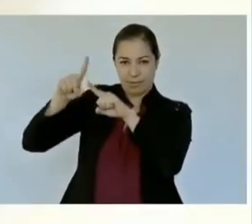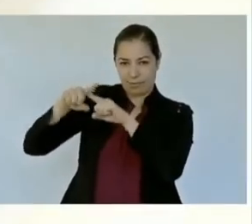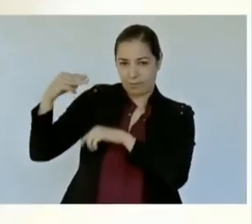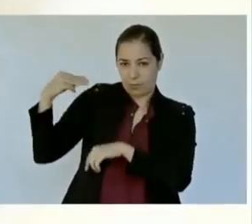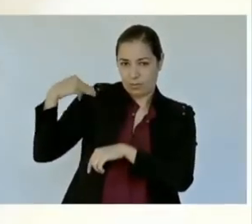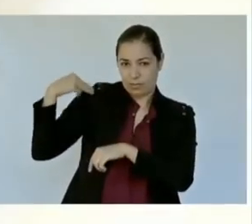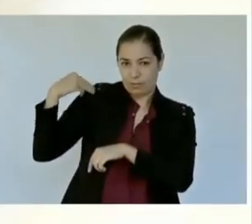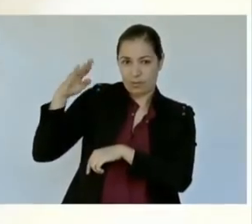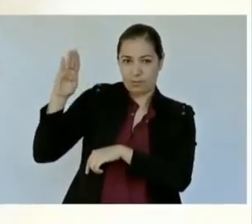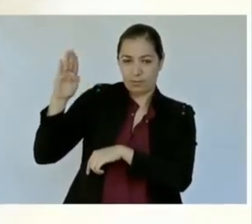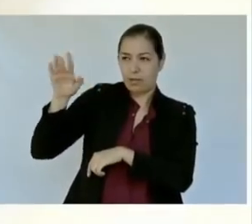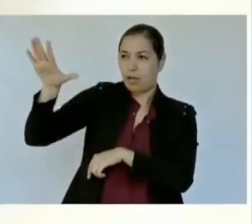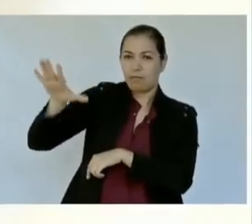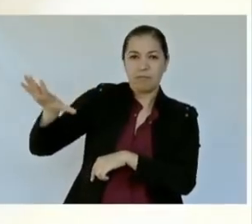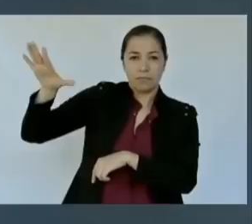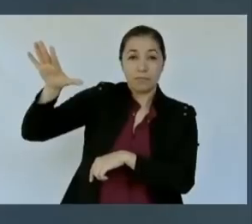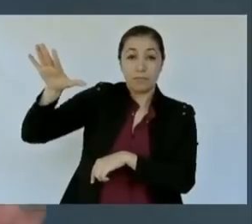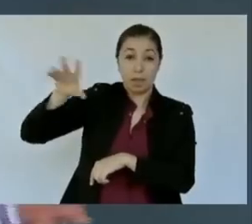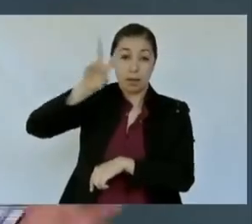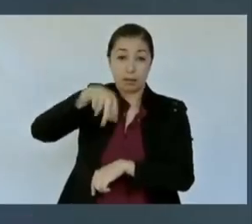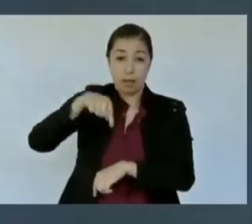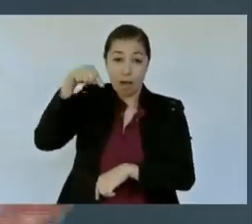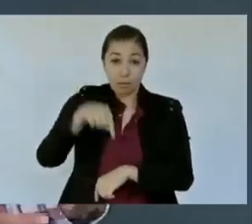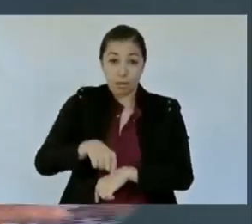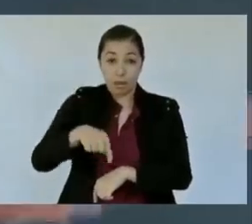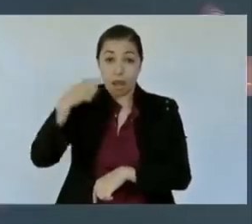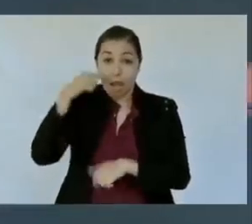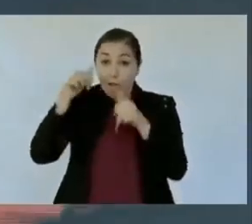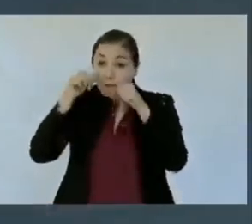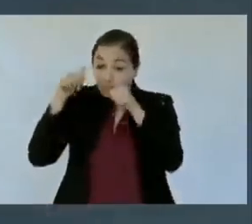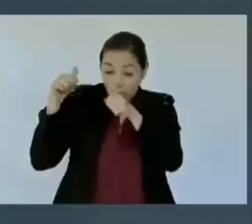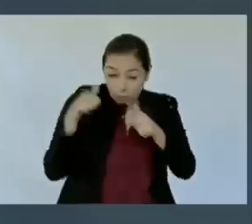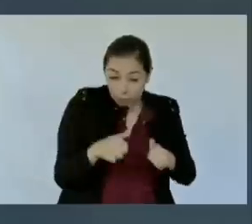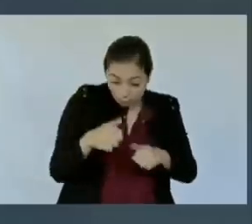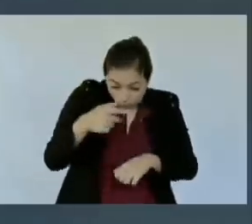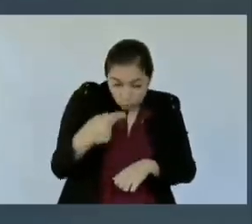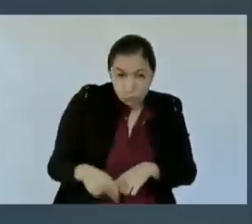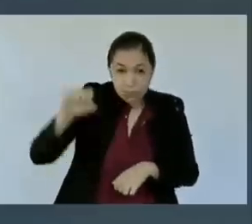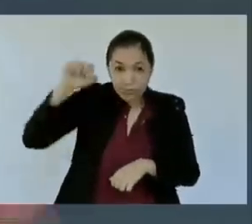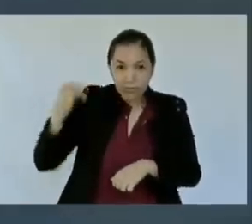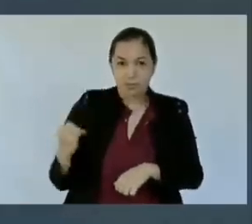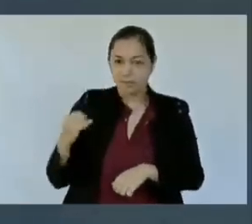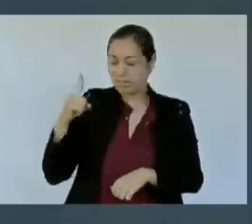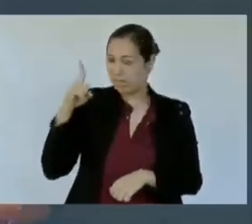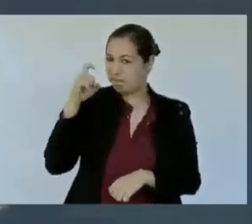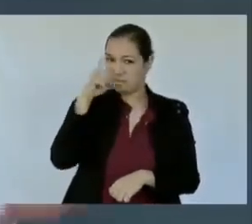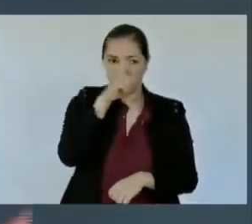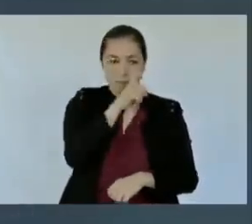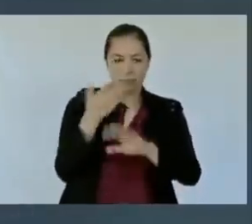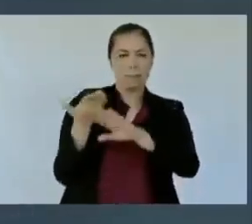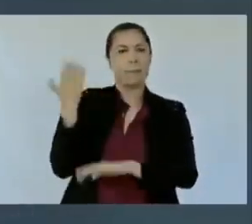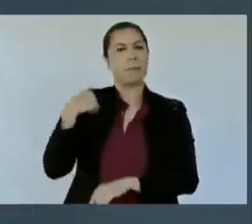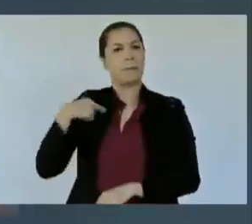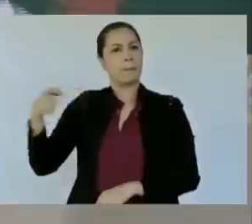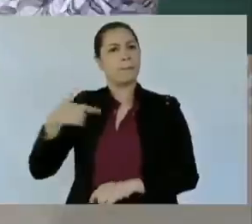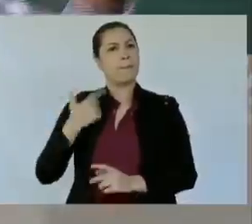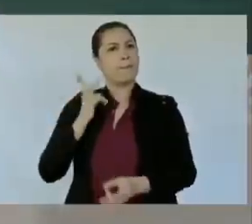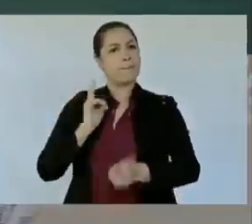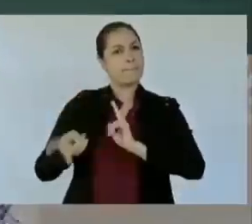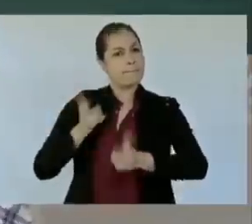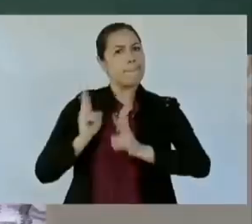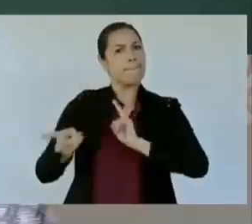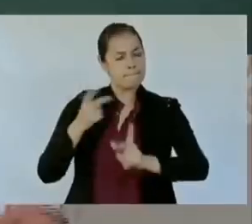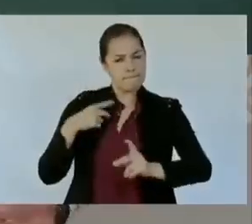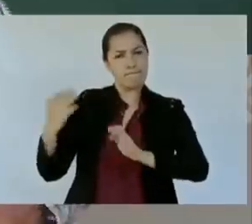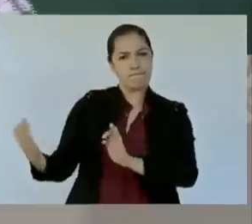difícil realmente mirar hacia acá. Tuve yo la oportunidad que me dio usted de poderlo platicar, lo platicamos ampliamente, sobre